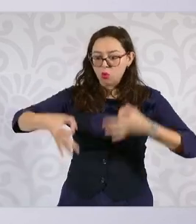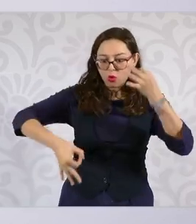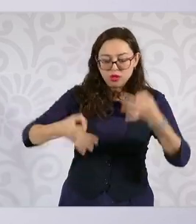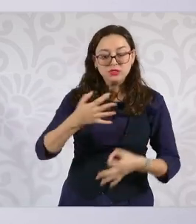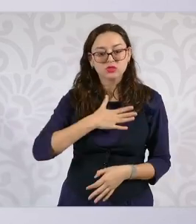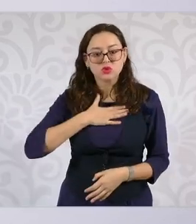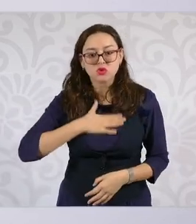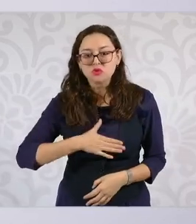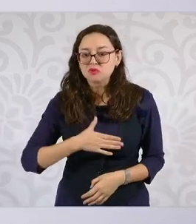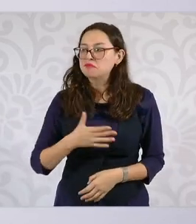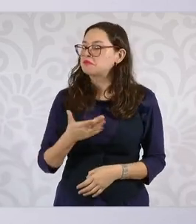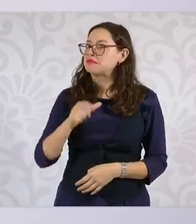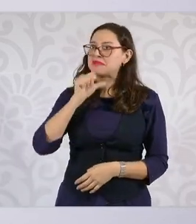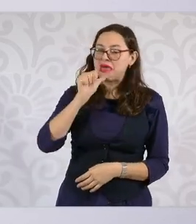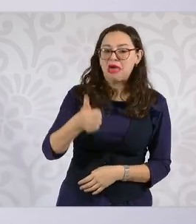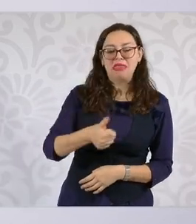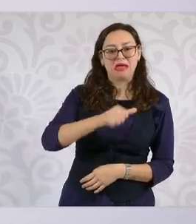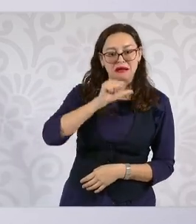acceso a la justicia,